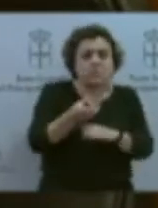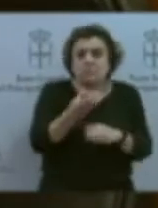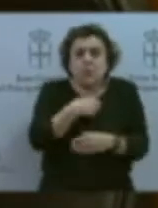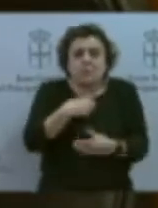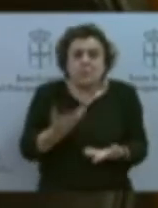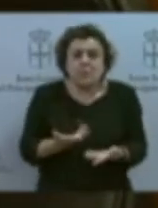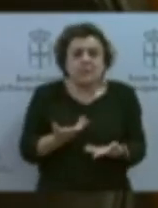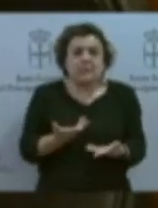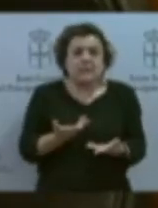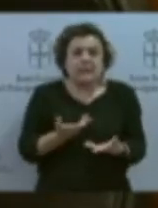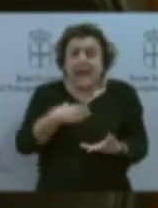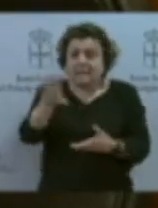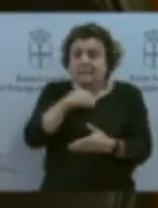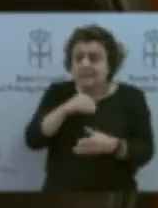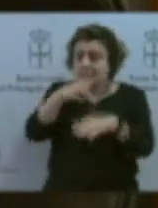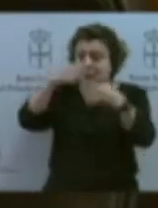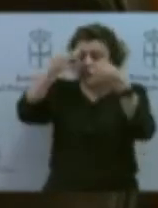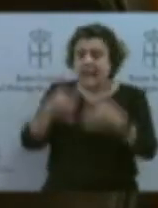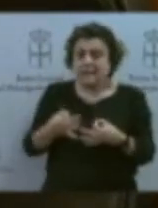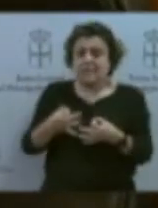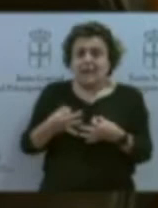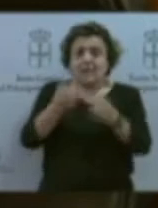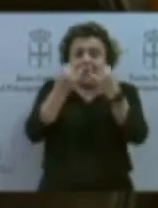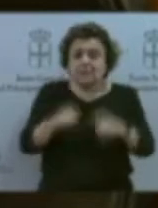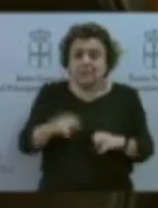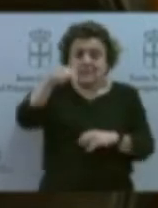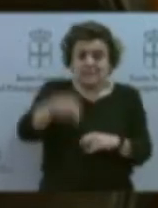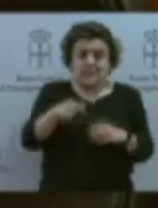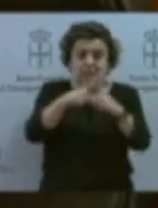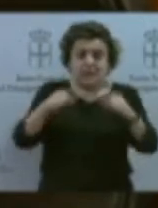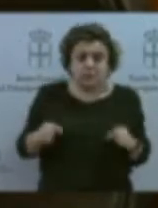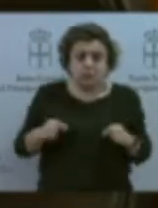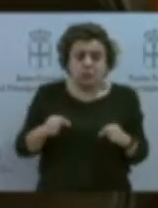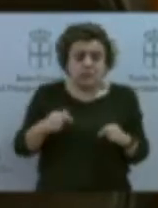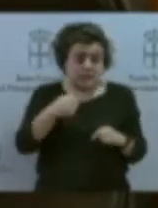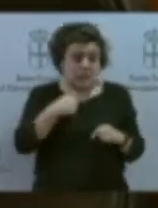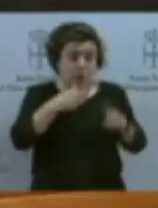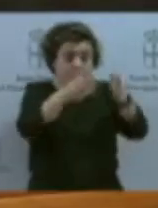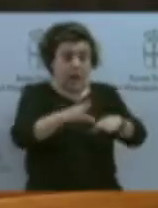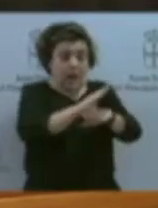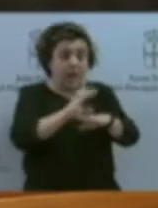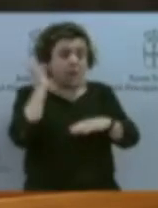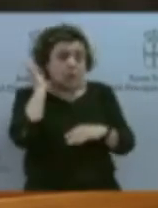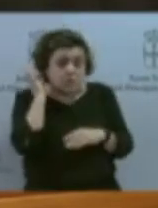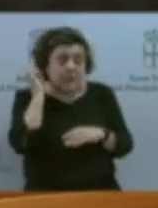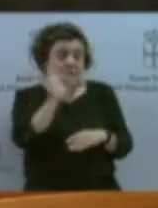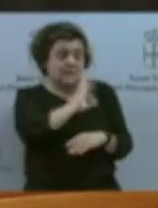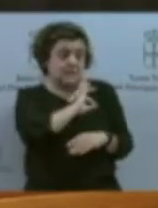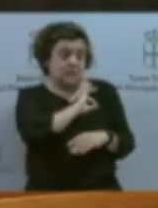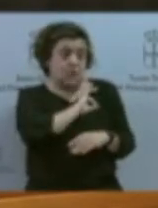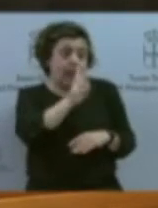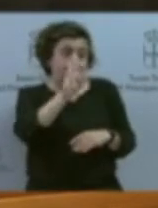Prau y de las vermenes populares, que yo, a la señora consellera y a la señora Berta Piñán no les voy a explicar porque usted lo tiene tan claro como yo.